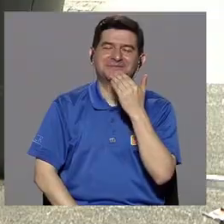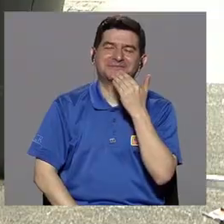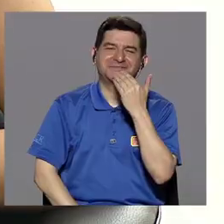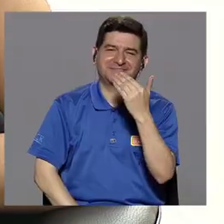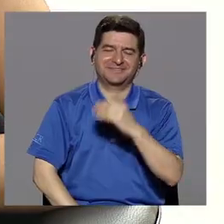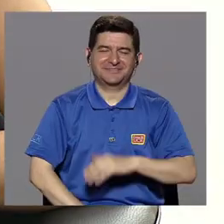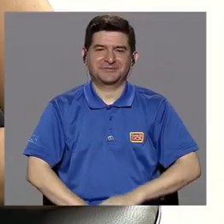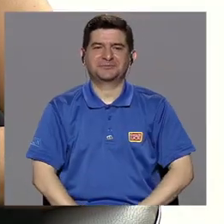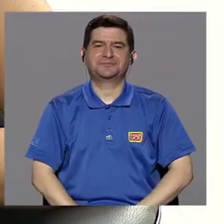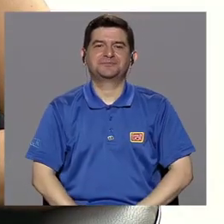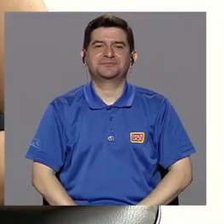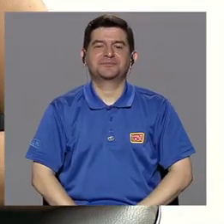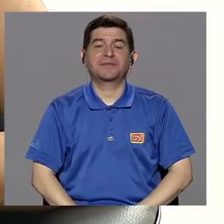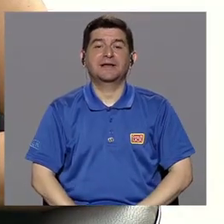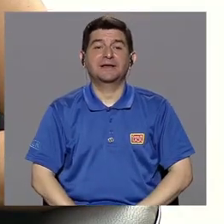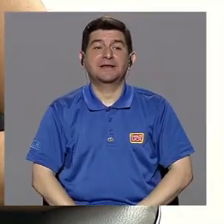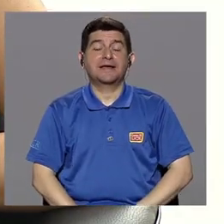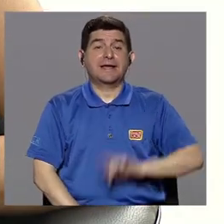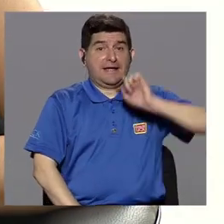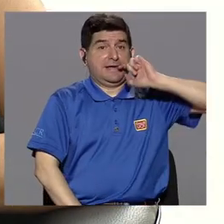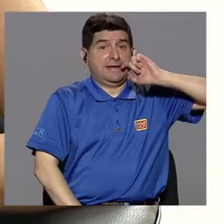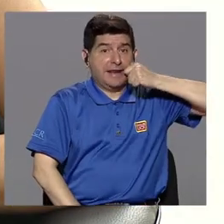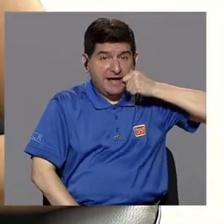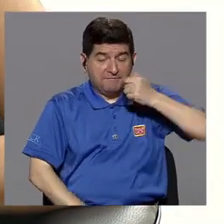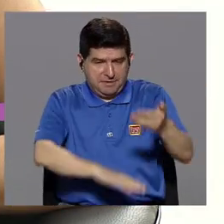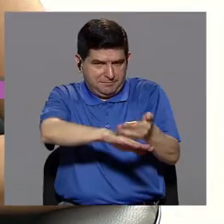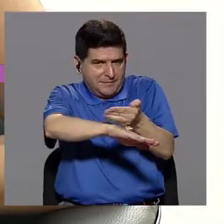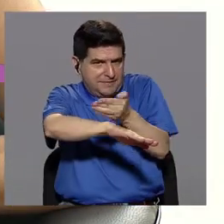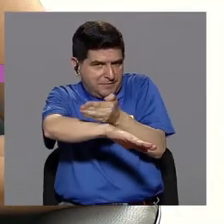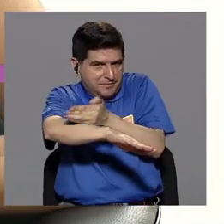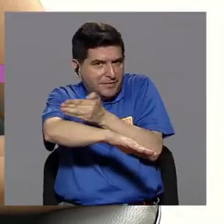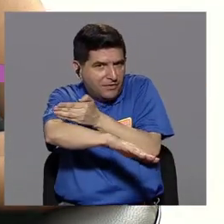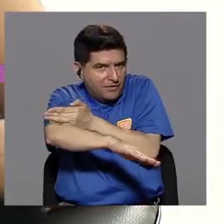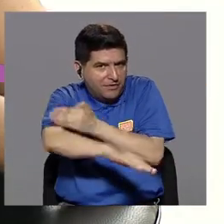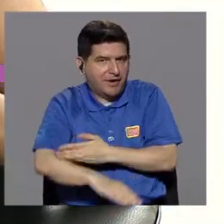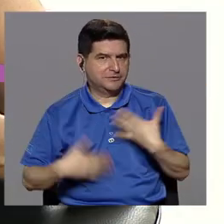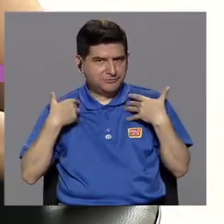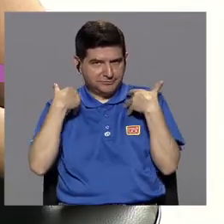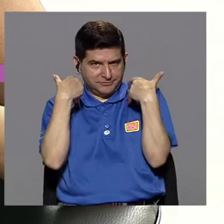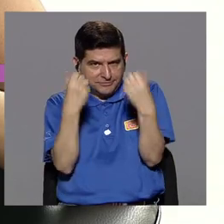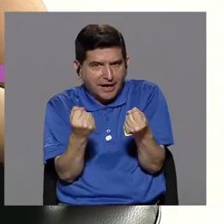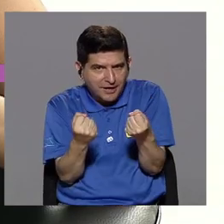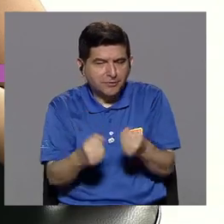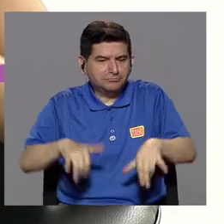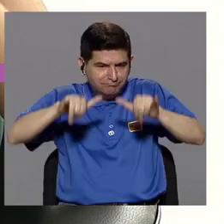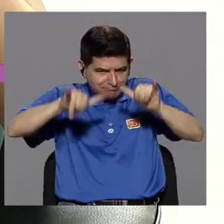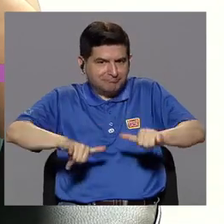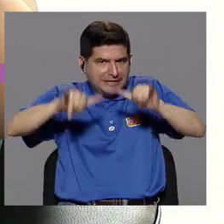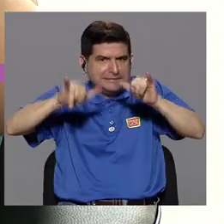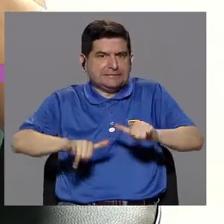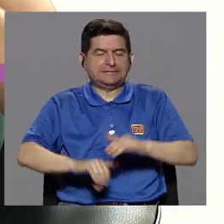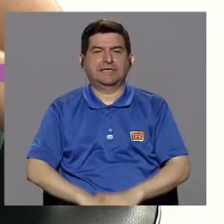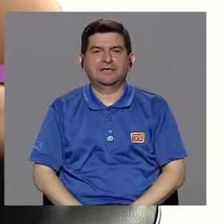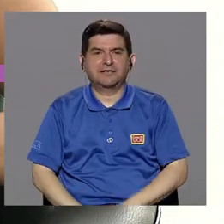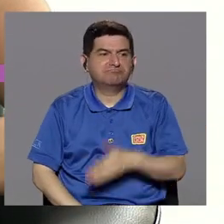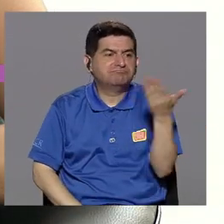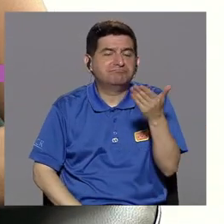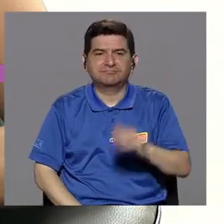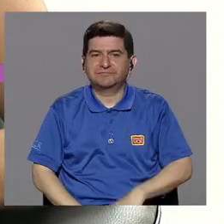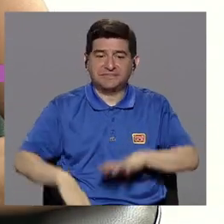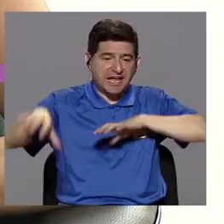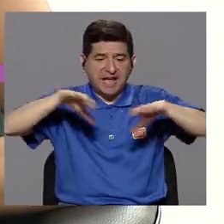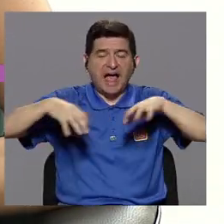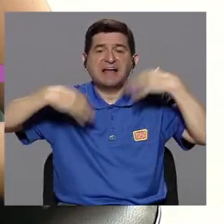Y bueno, una de las claves para mejorar la salud, para preservar la salud, es la